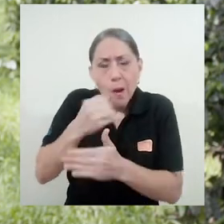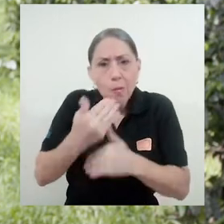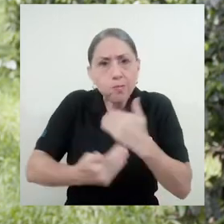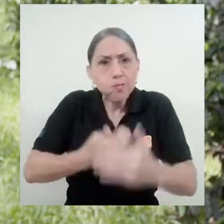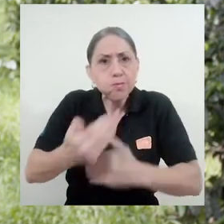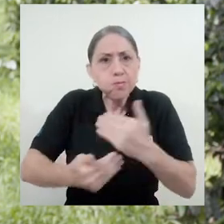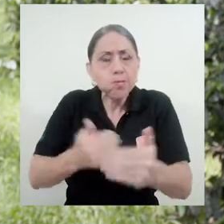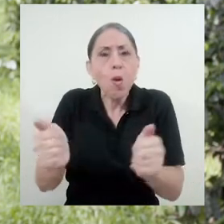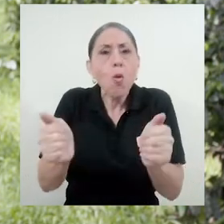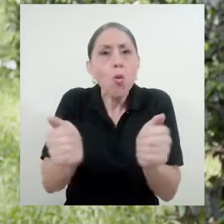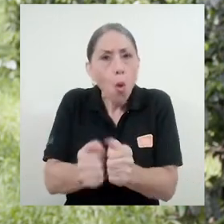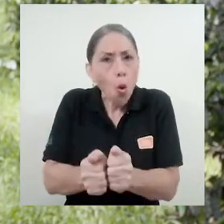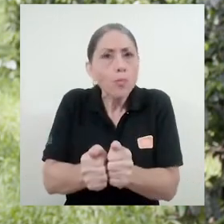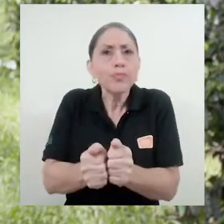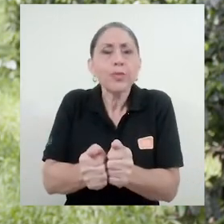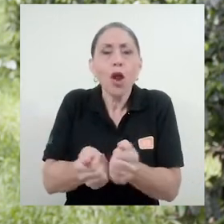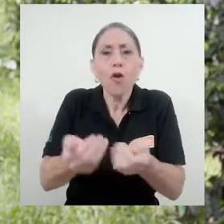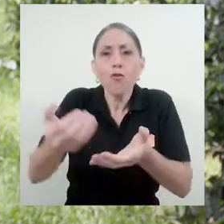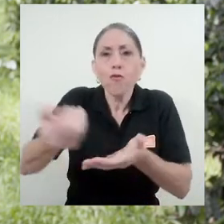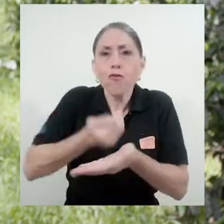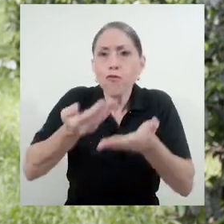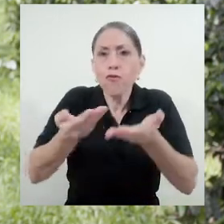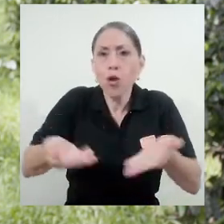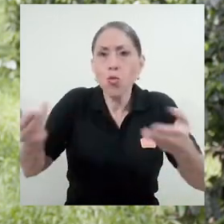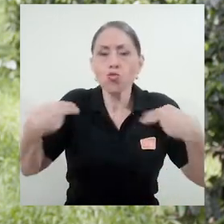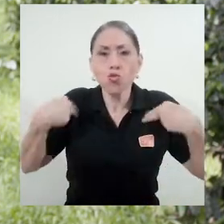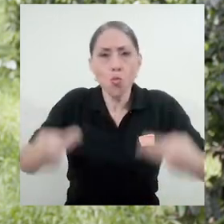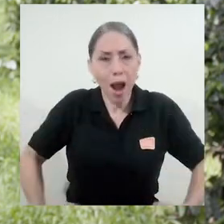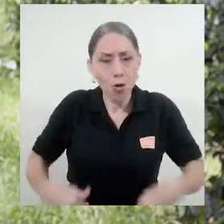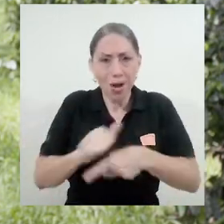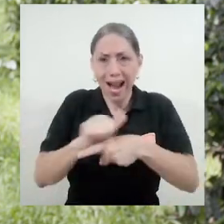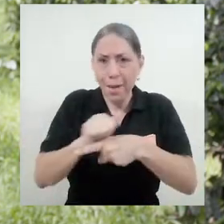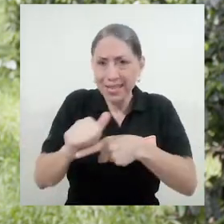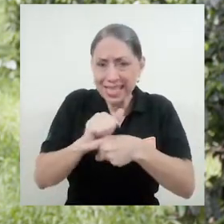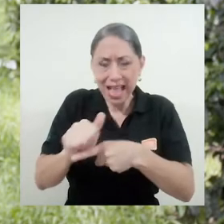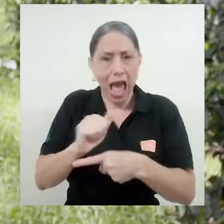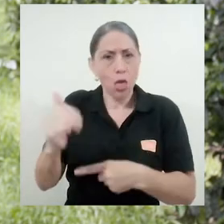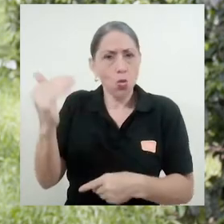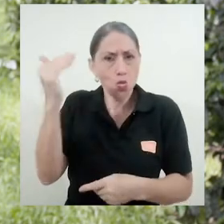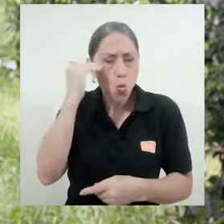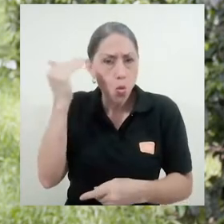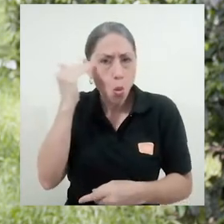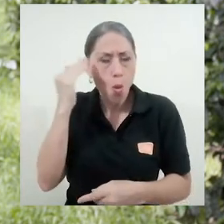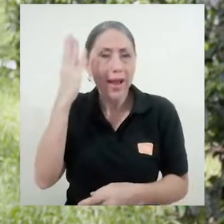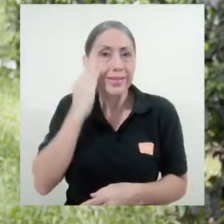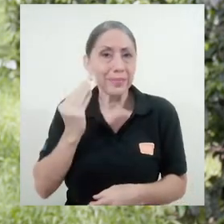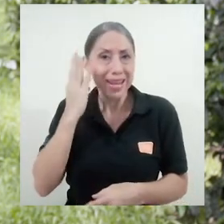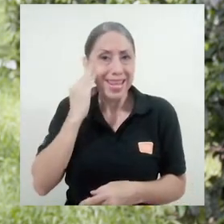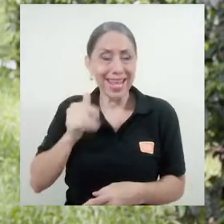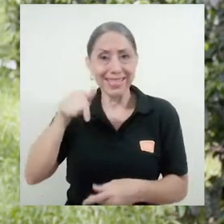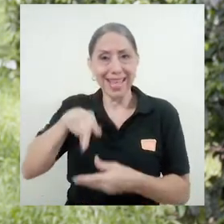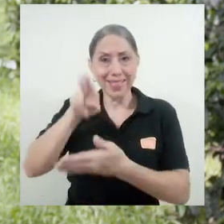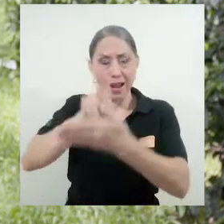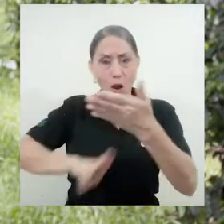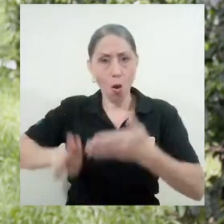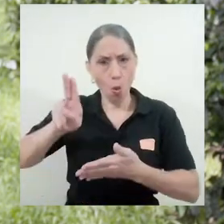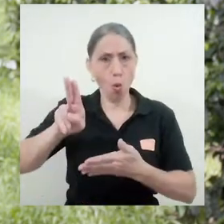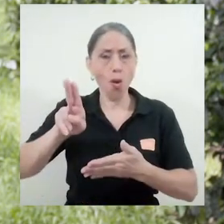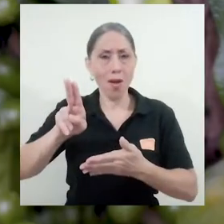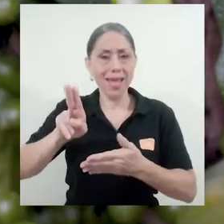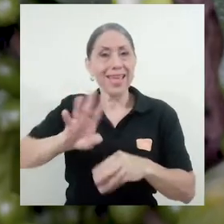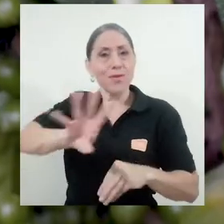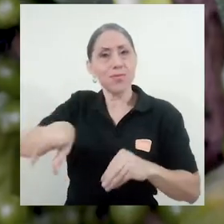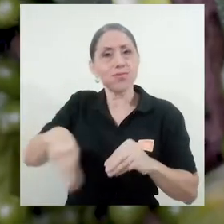a partir de el recurso humano capacitado, conocimiento, experiencia que tiene una universidad